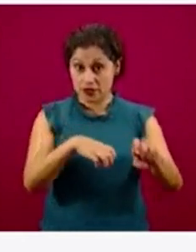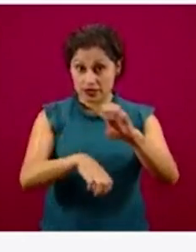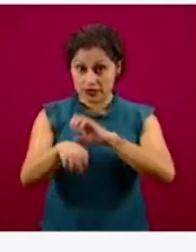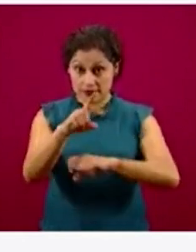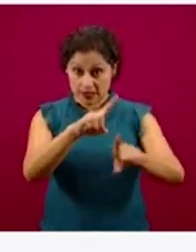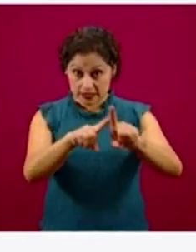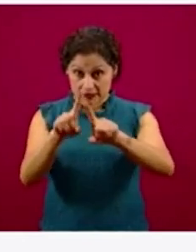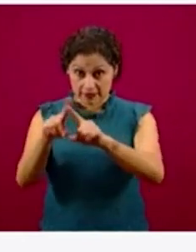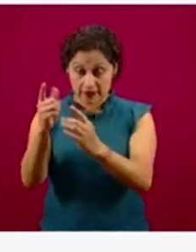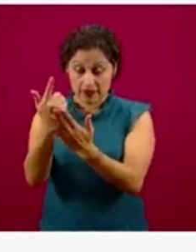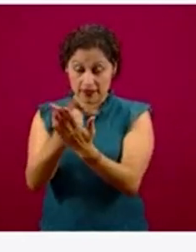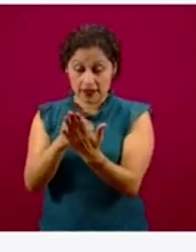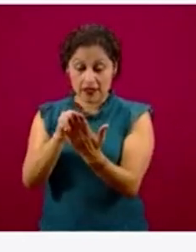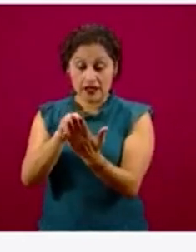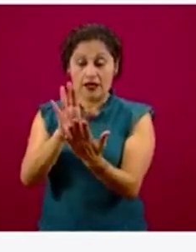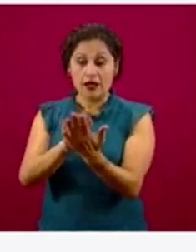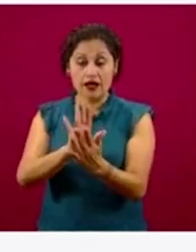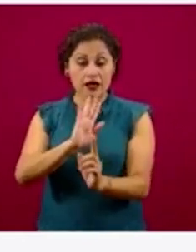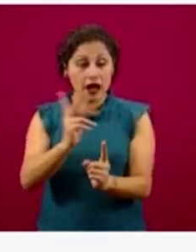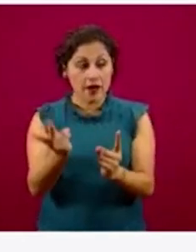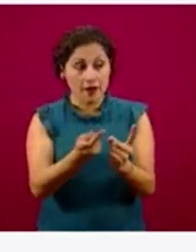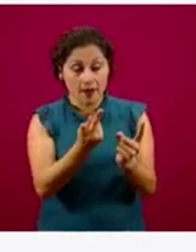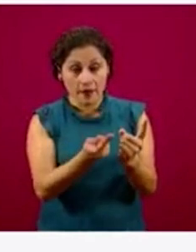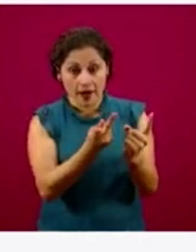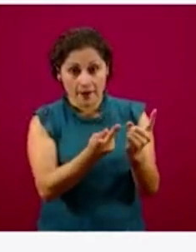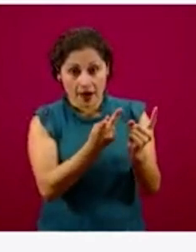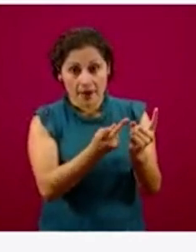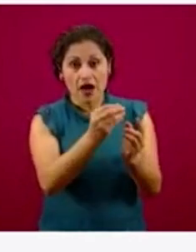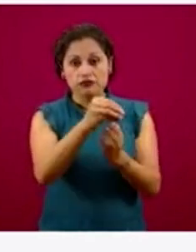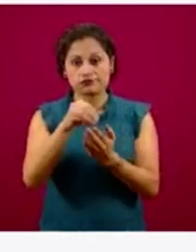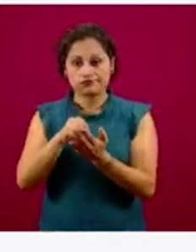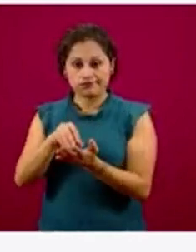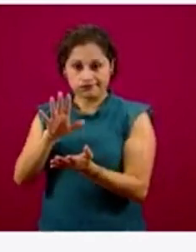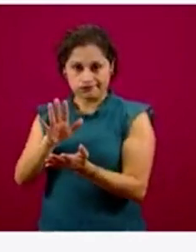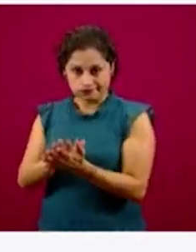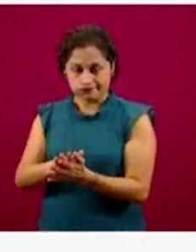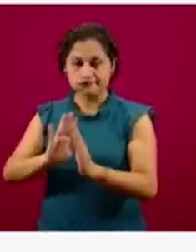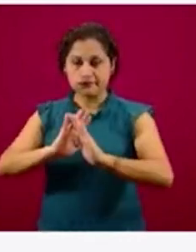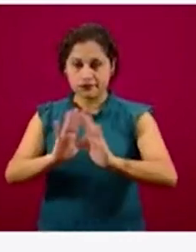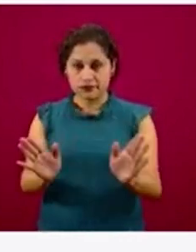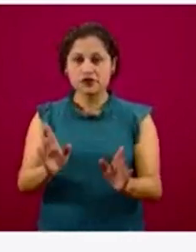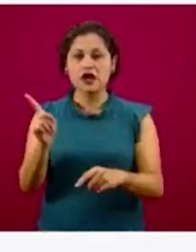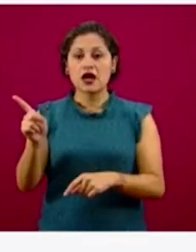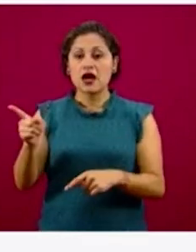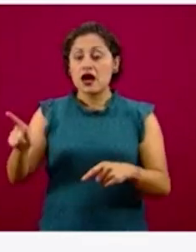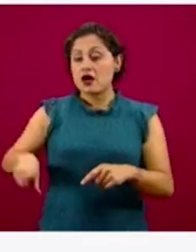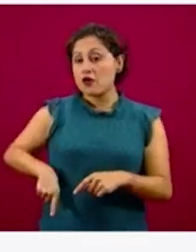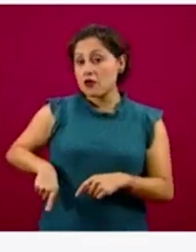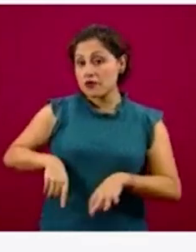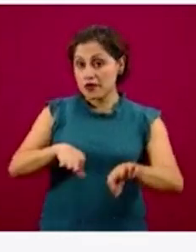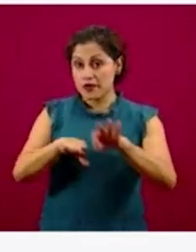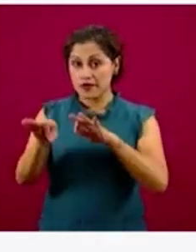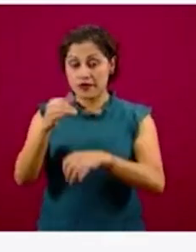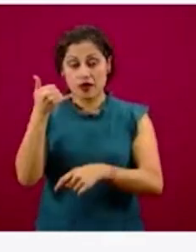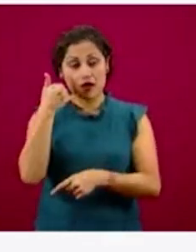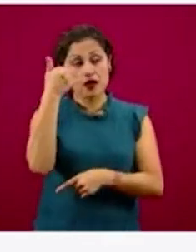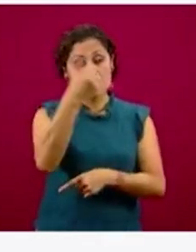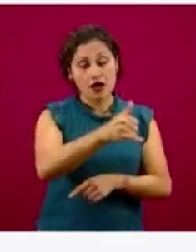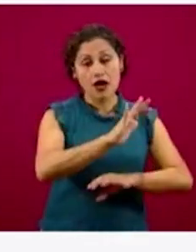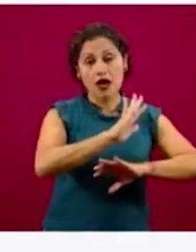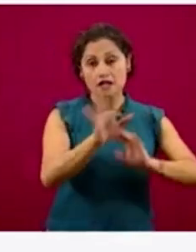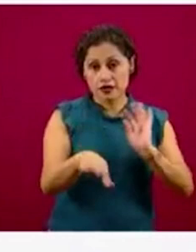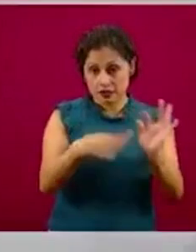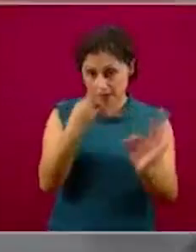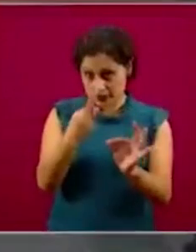respondieron el cuestionario, ya se comunicaron los servidores de la nación con ellos, ya respondieron el cuestionario